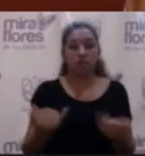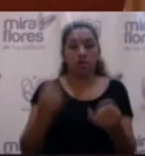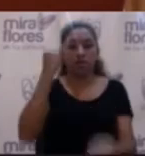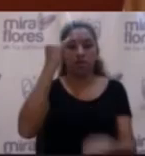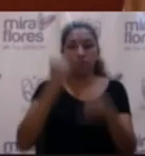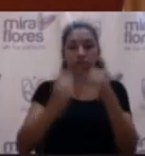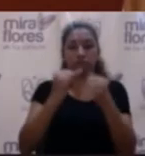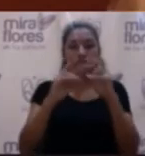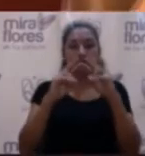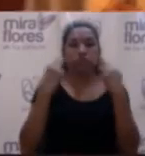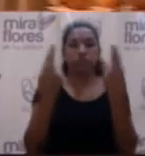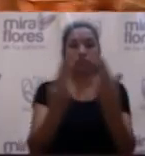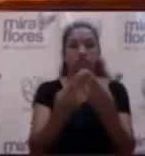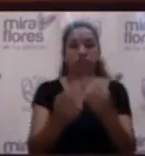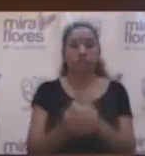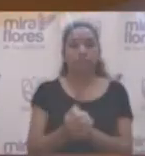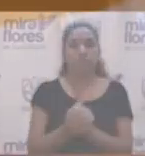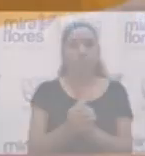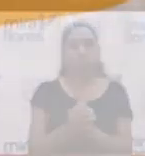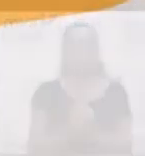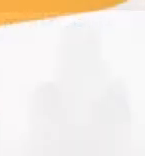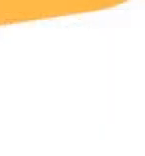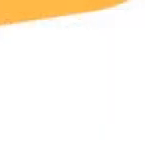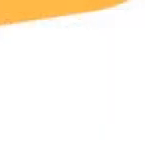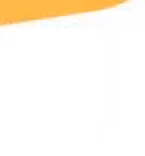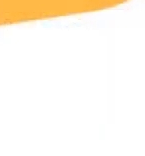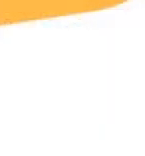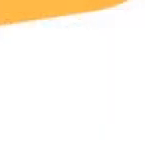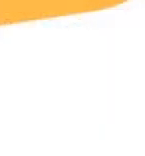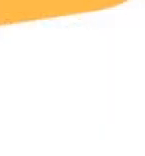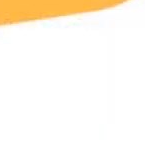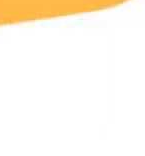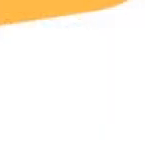levanta la sesión. ¡Gracias! ¡Gracias!